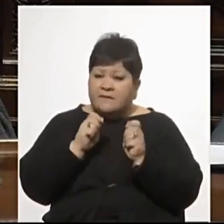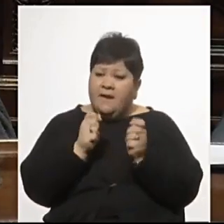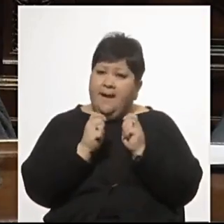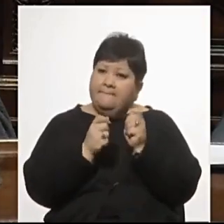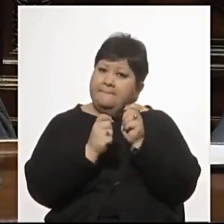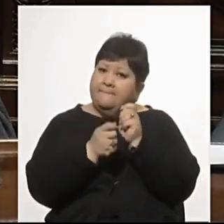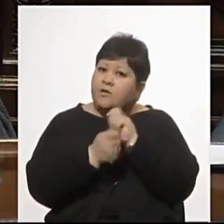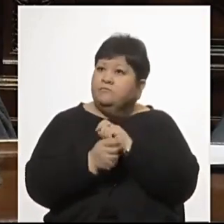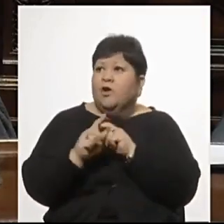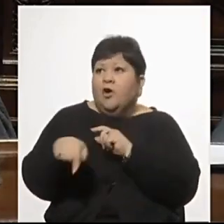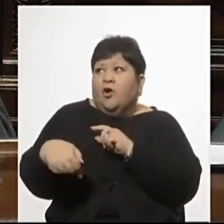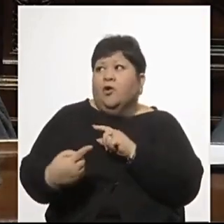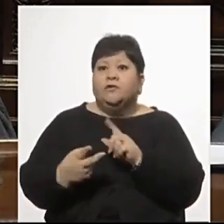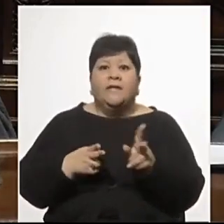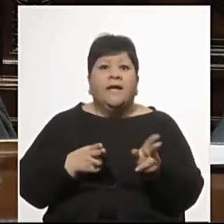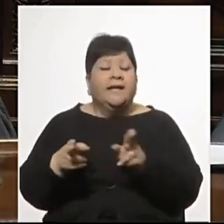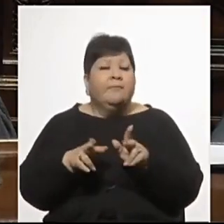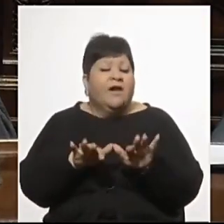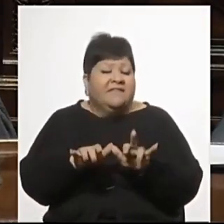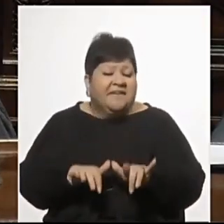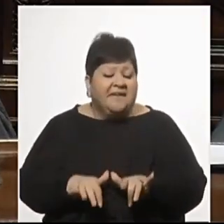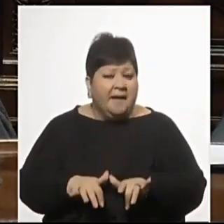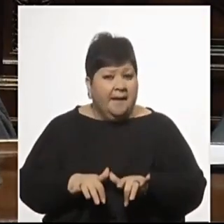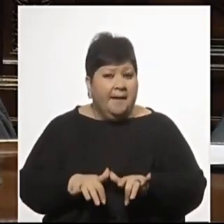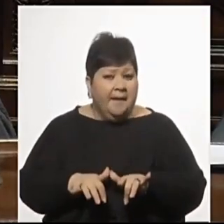Estamos entrando en otra época, en la época digital.